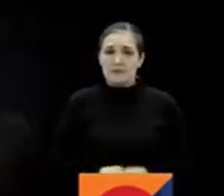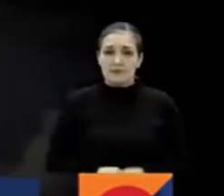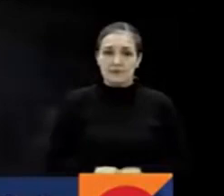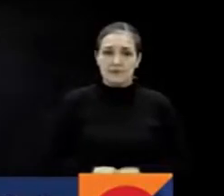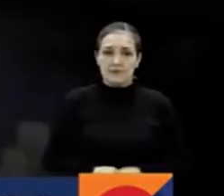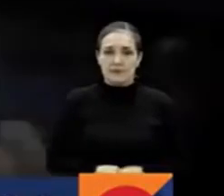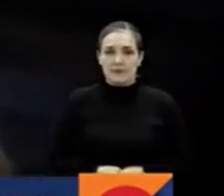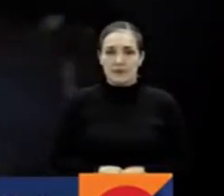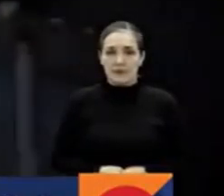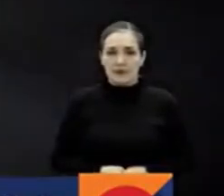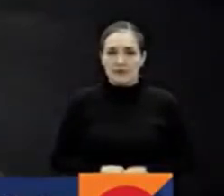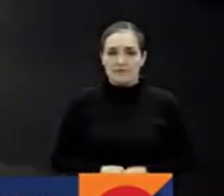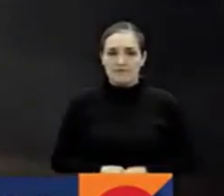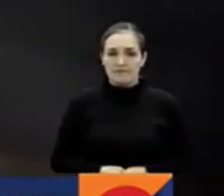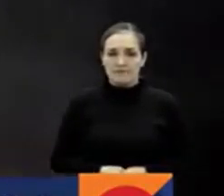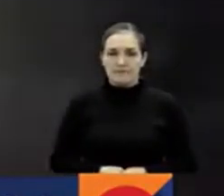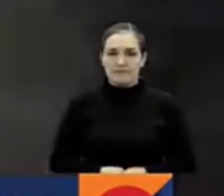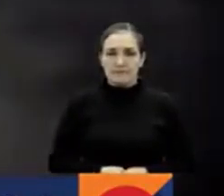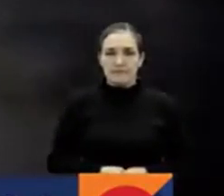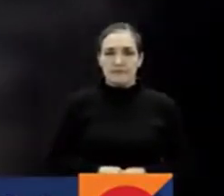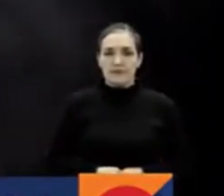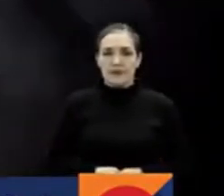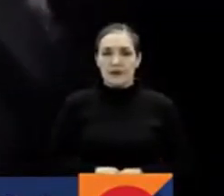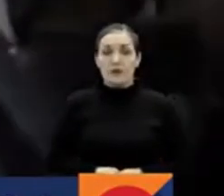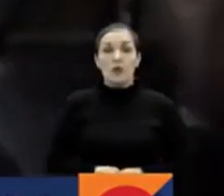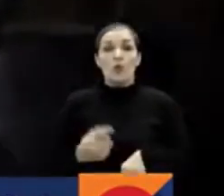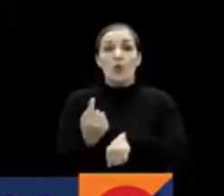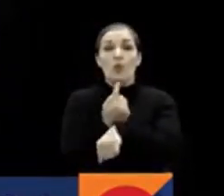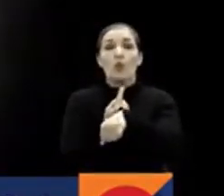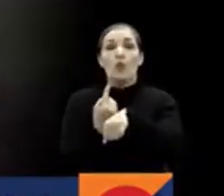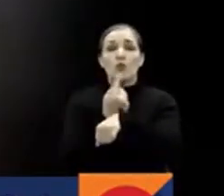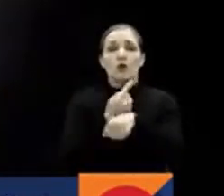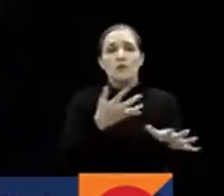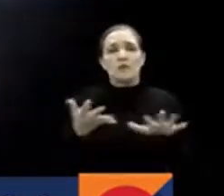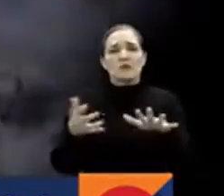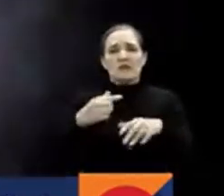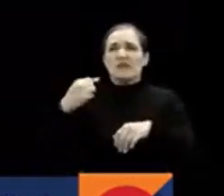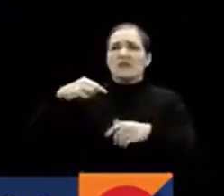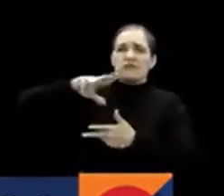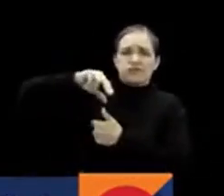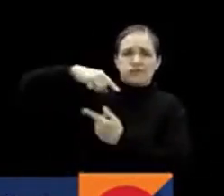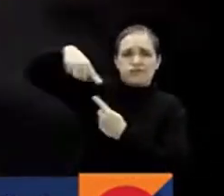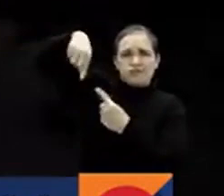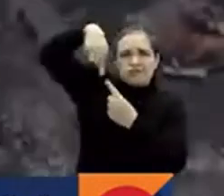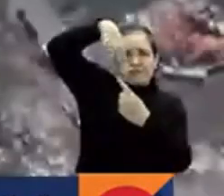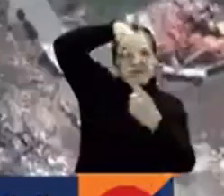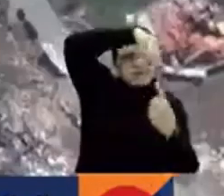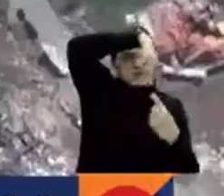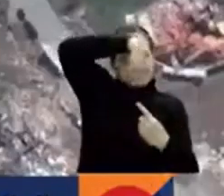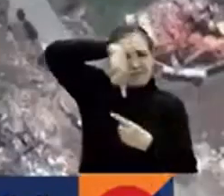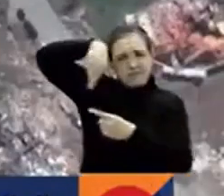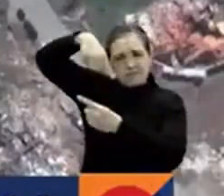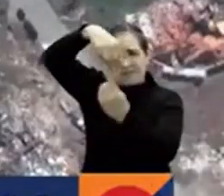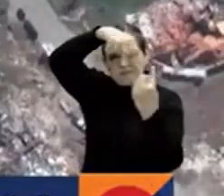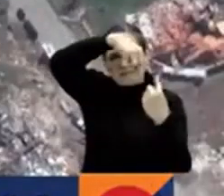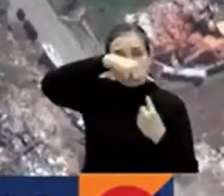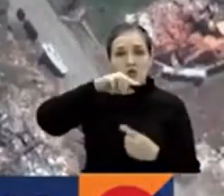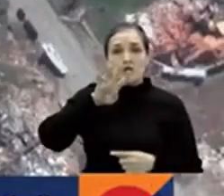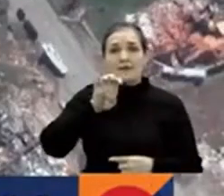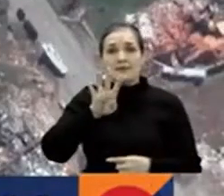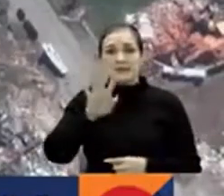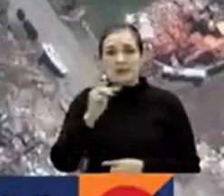La consecuencia de los casi 60 minutos que los tornados se pavonearon por 95 kilómetros se resumen en